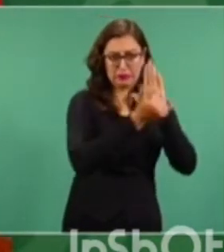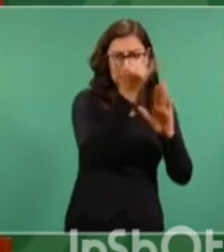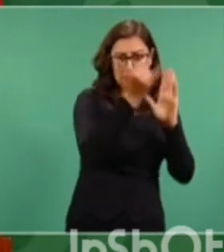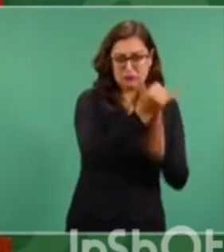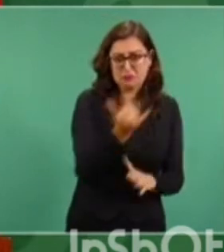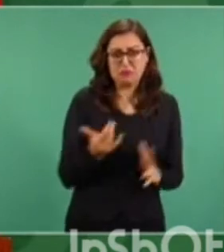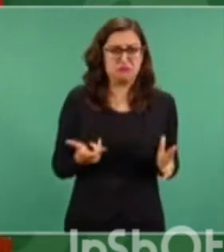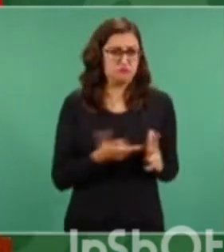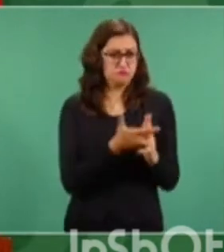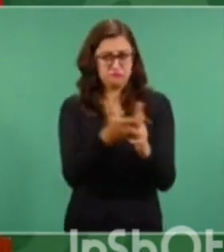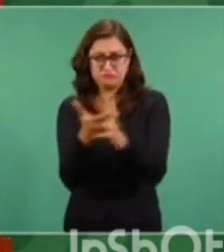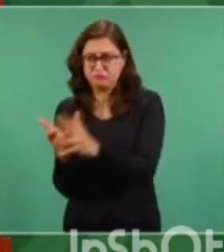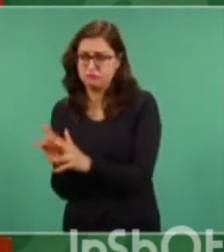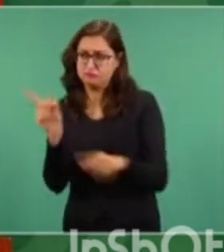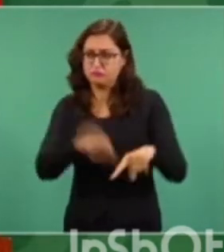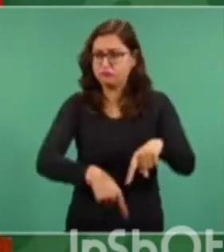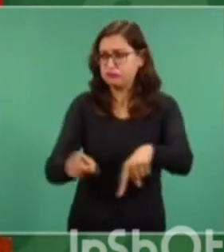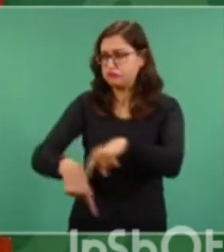la frontera.